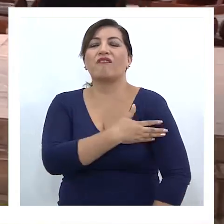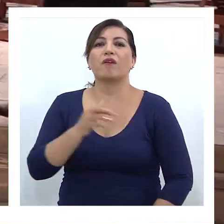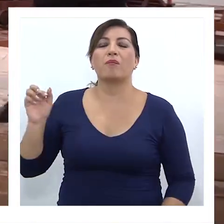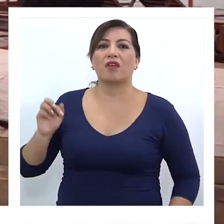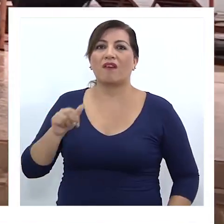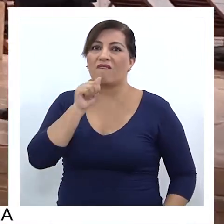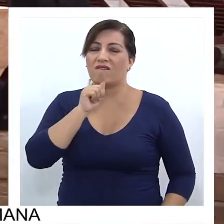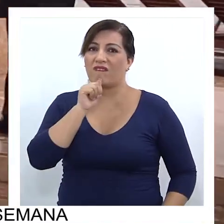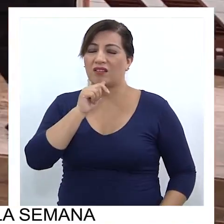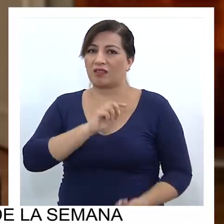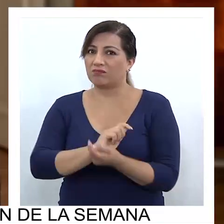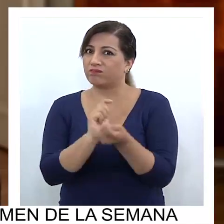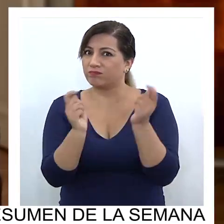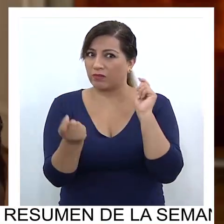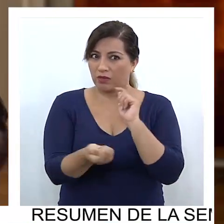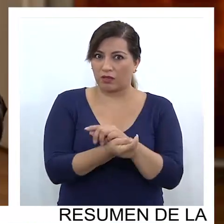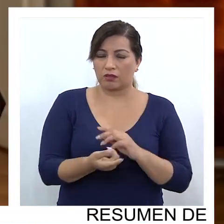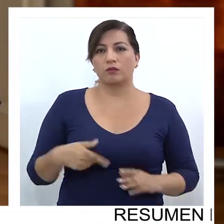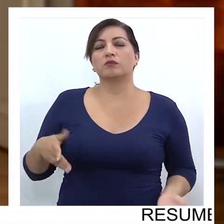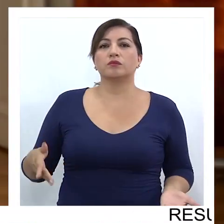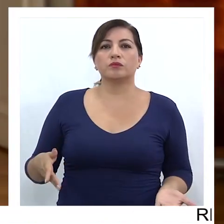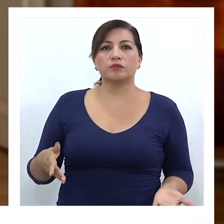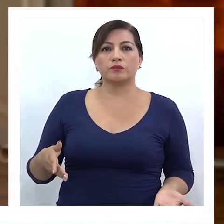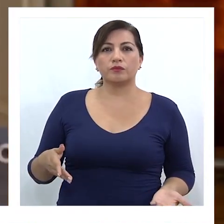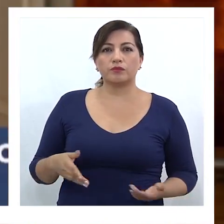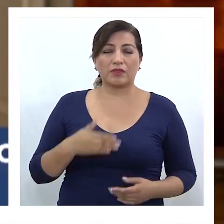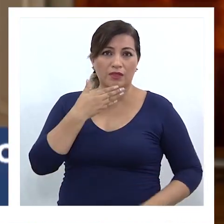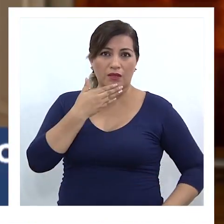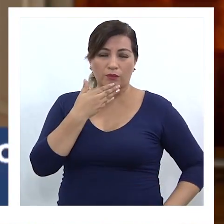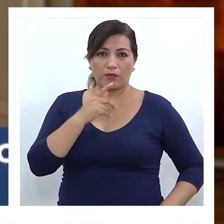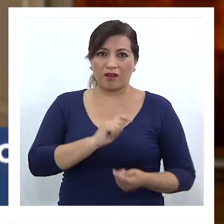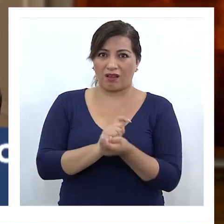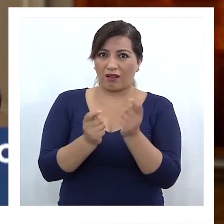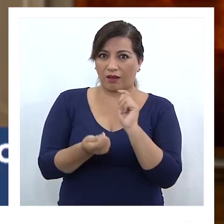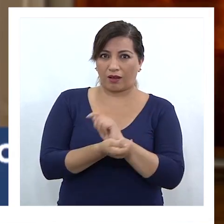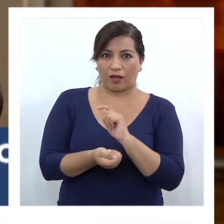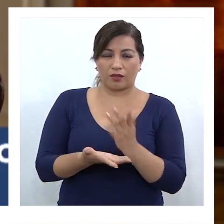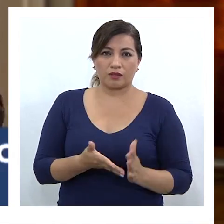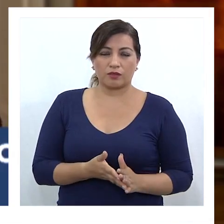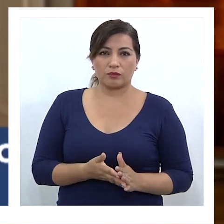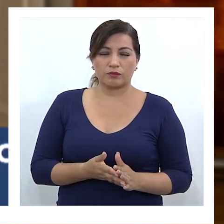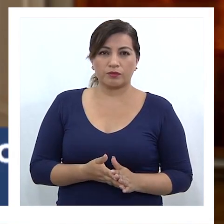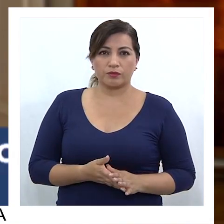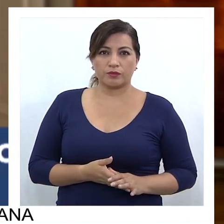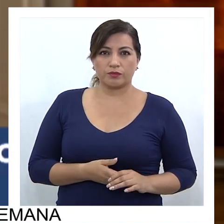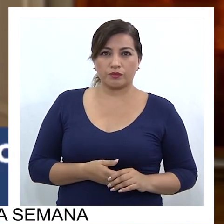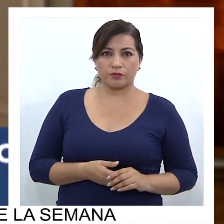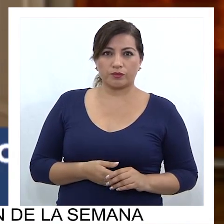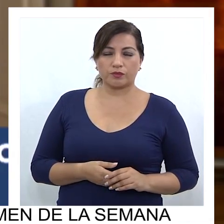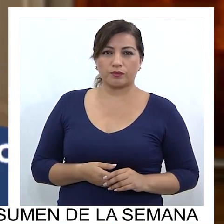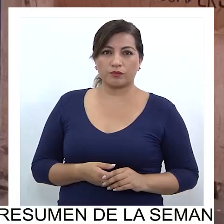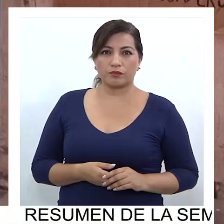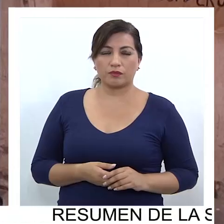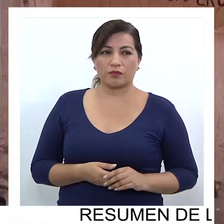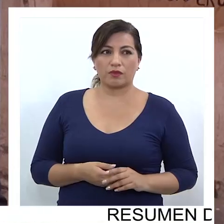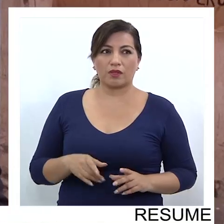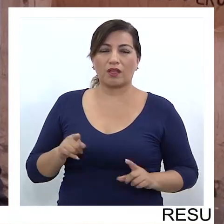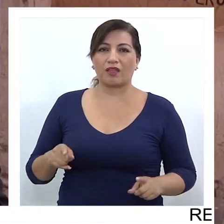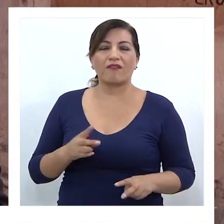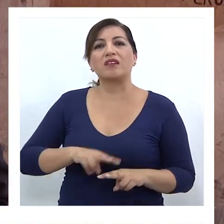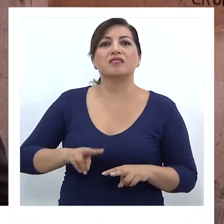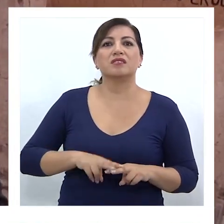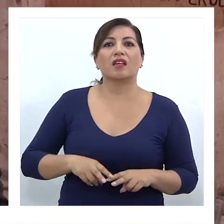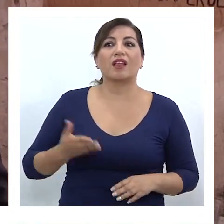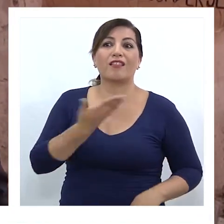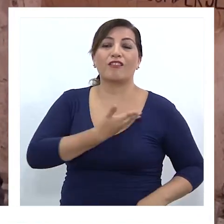que acaba de suceder con el cambio de las reglas del juego, que si vienen heredadas del